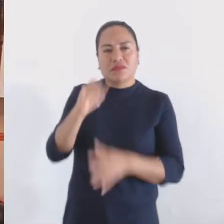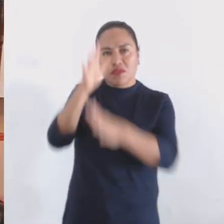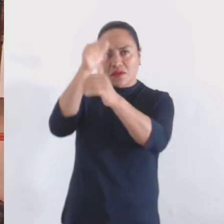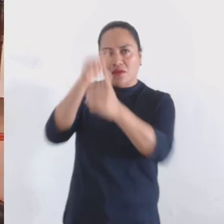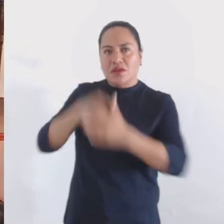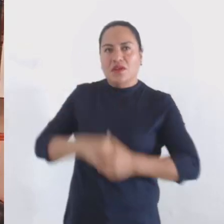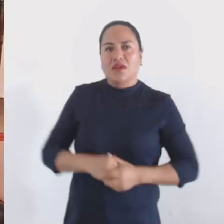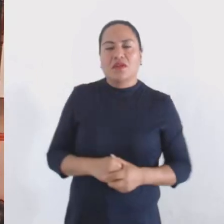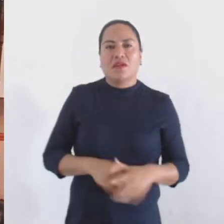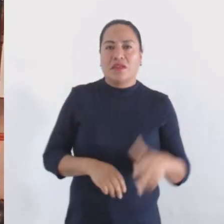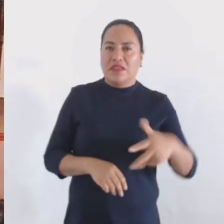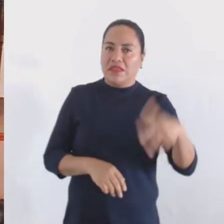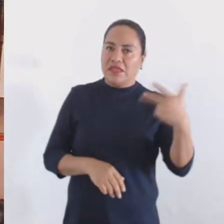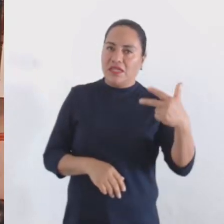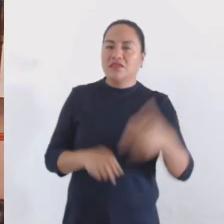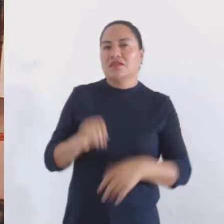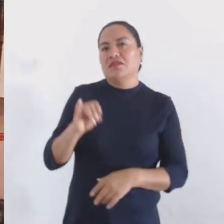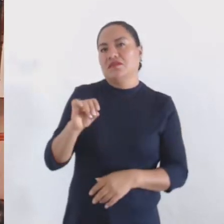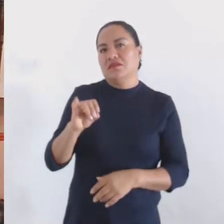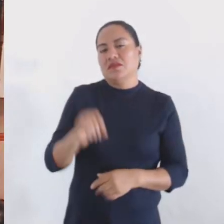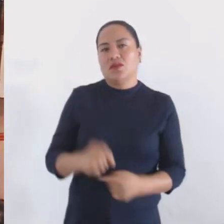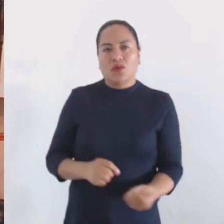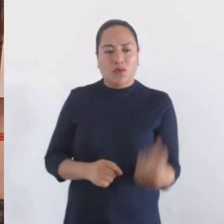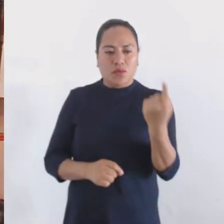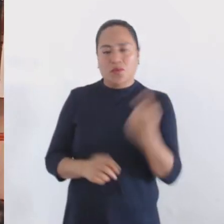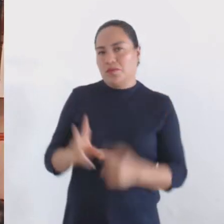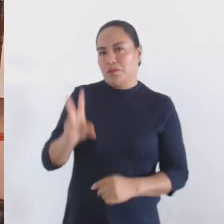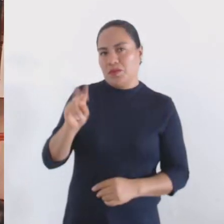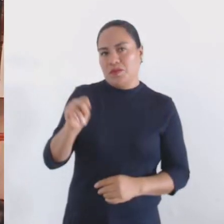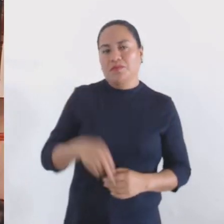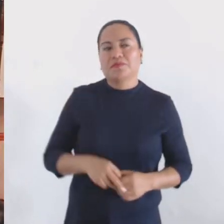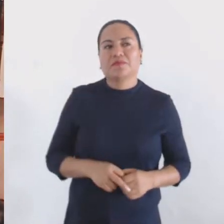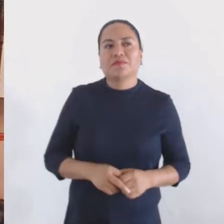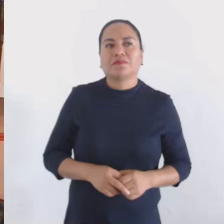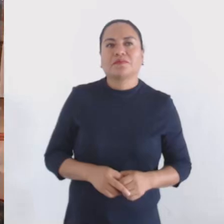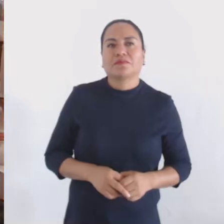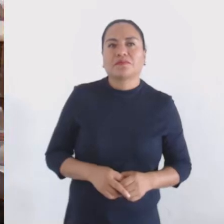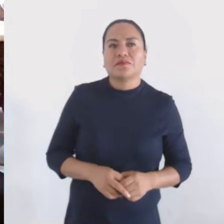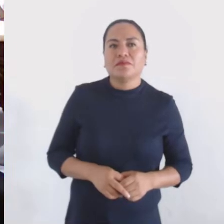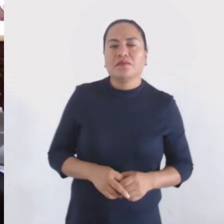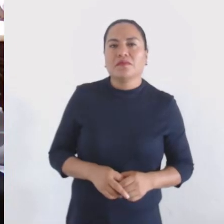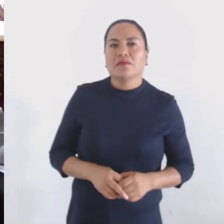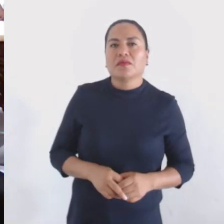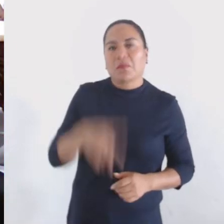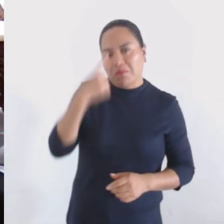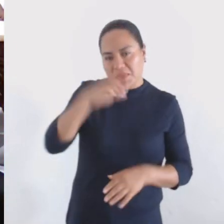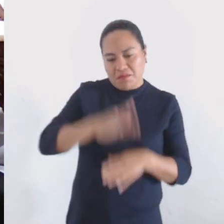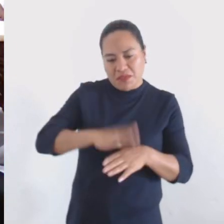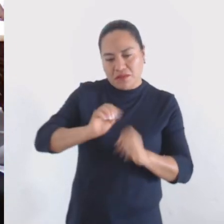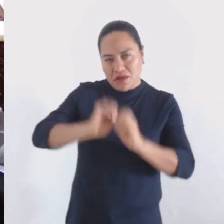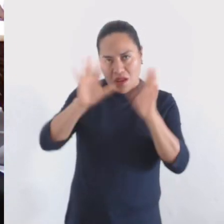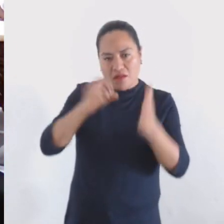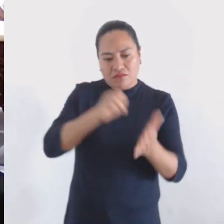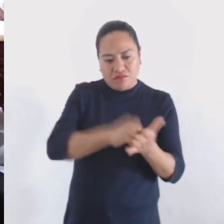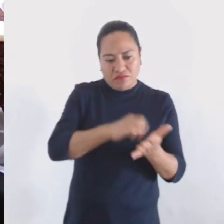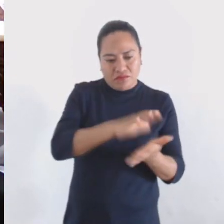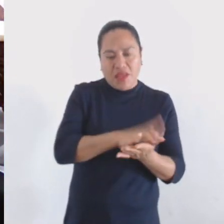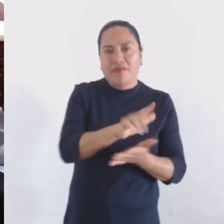Son 13 votos a favor y es un voto en contra, con esa precisión para que quede asentado en actos.